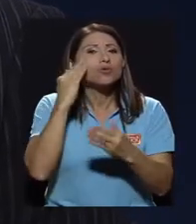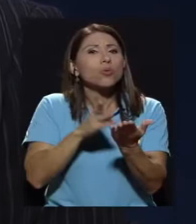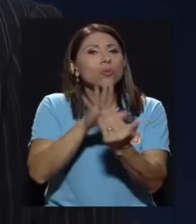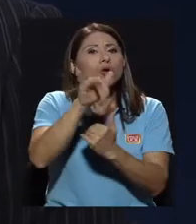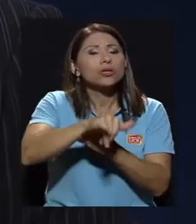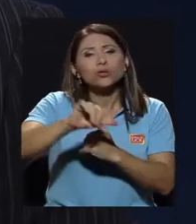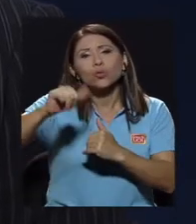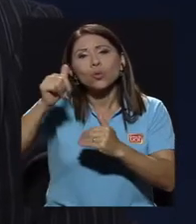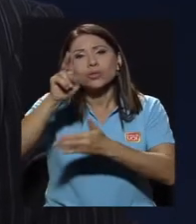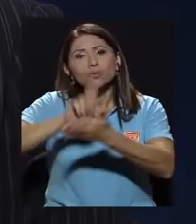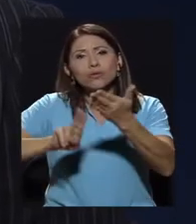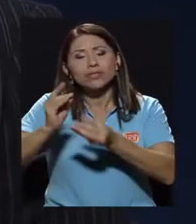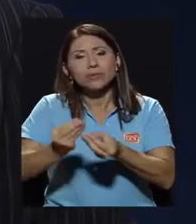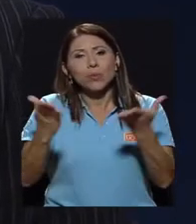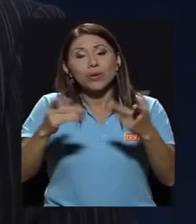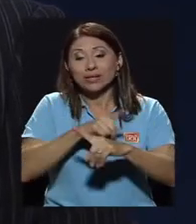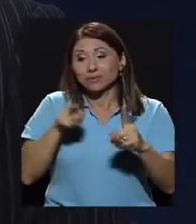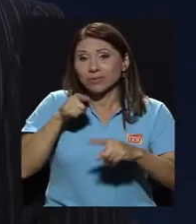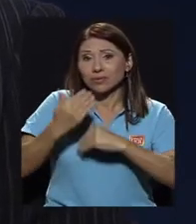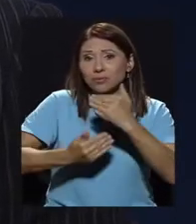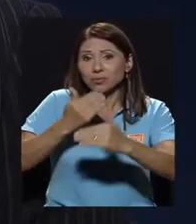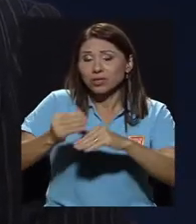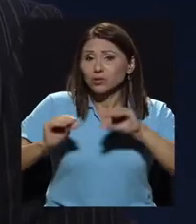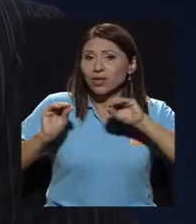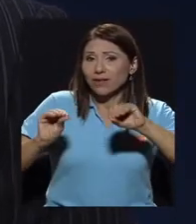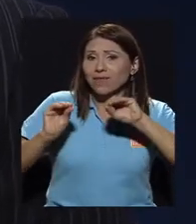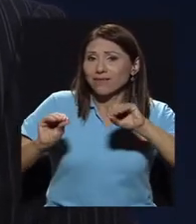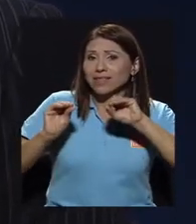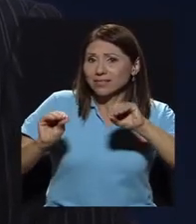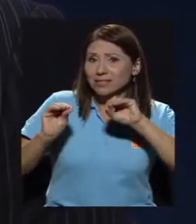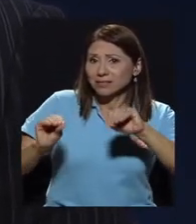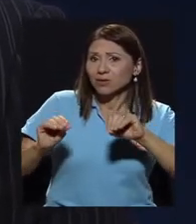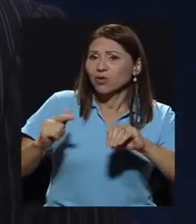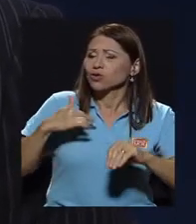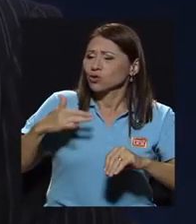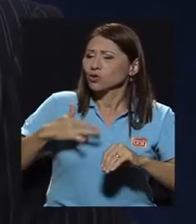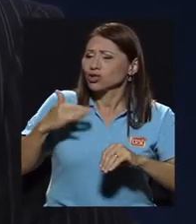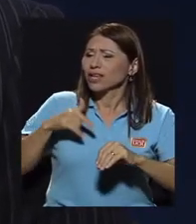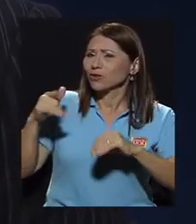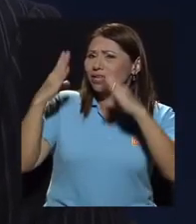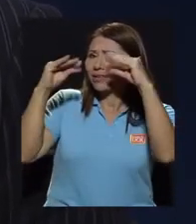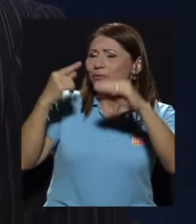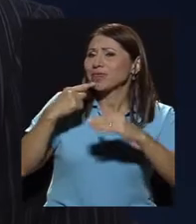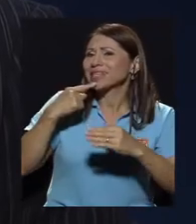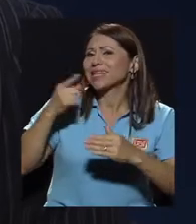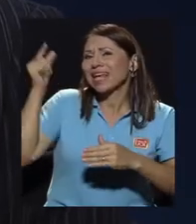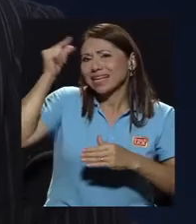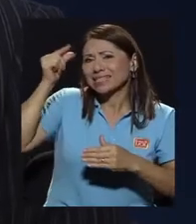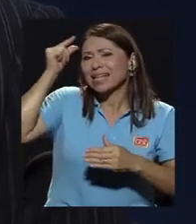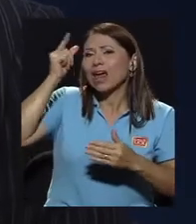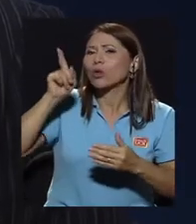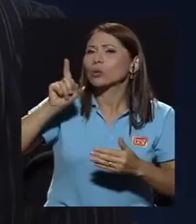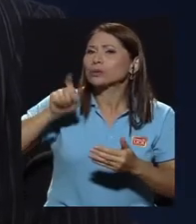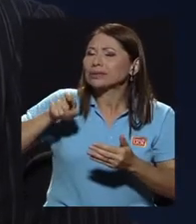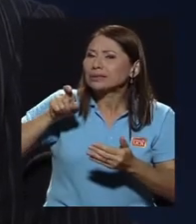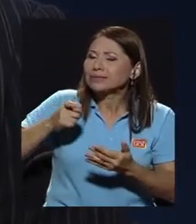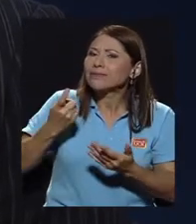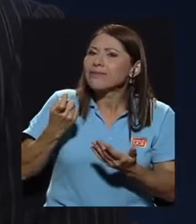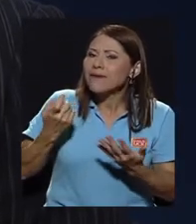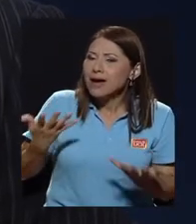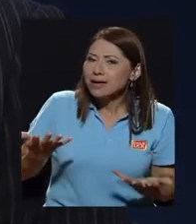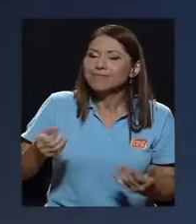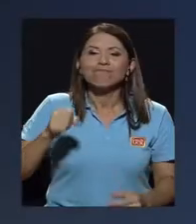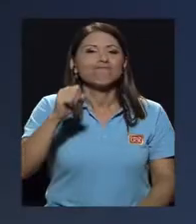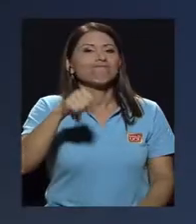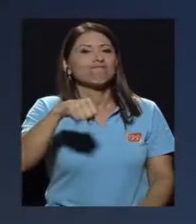universidades públicas, pero ese proceso de alfabetización, yo siento que el informe de alguna manera dice el Estado queda debiendo. El Estado efectivamente queda